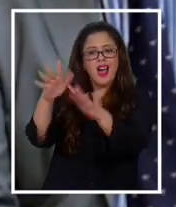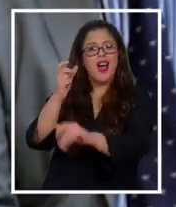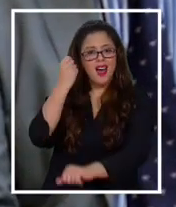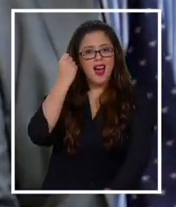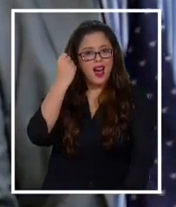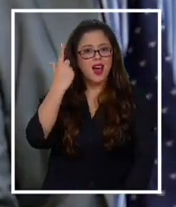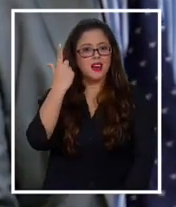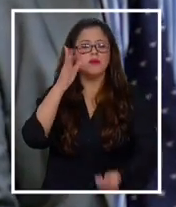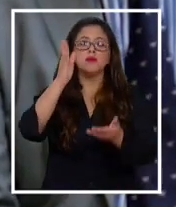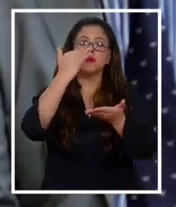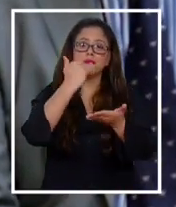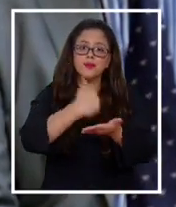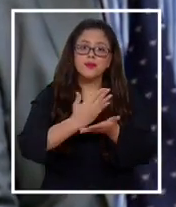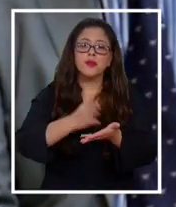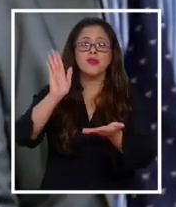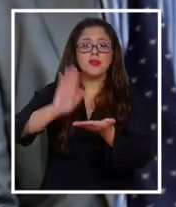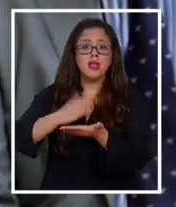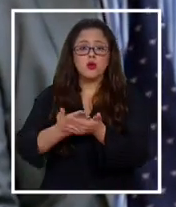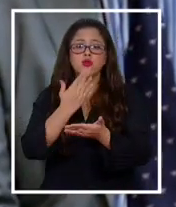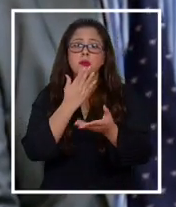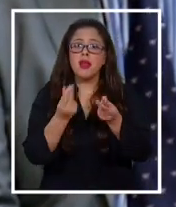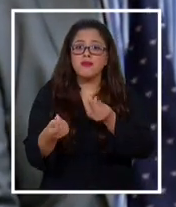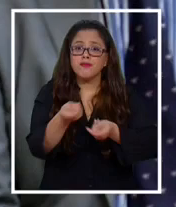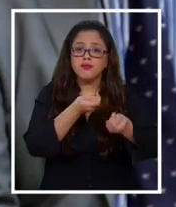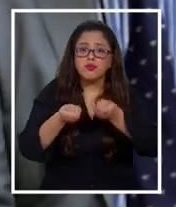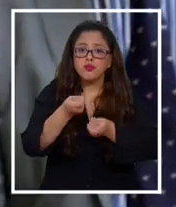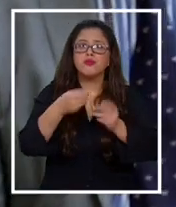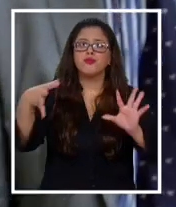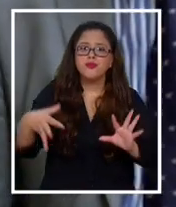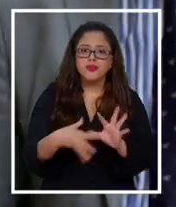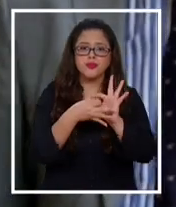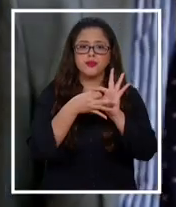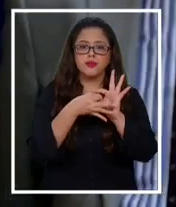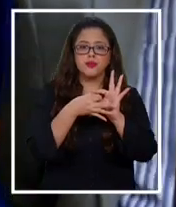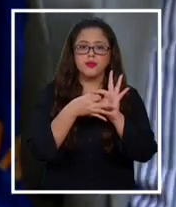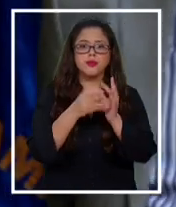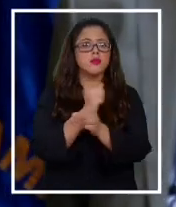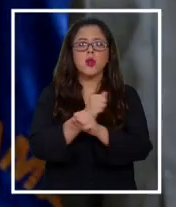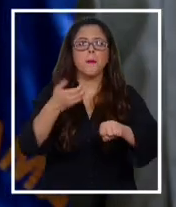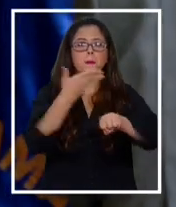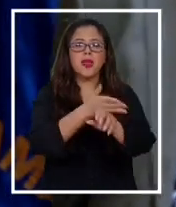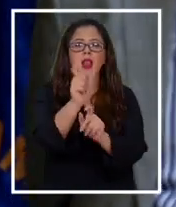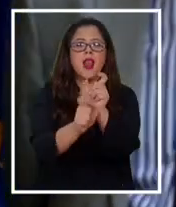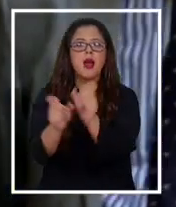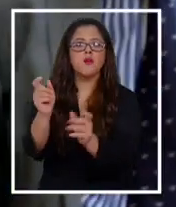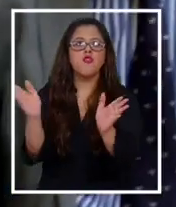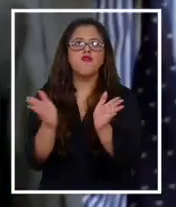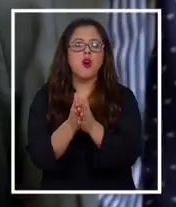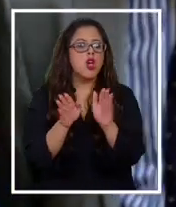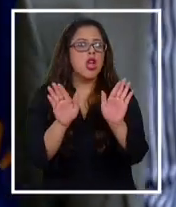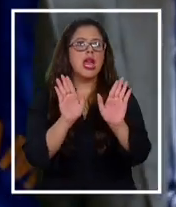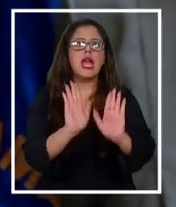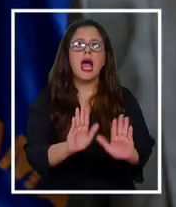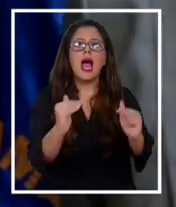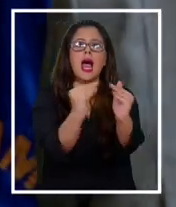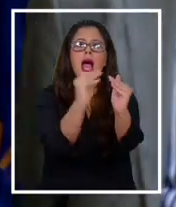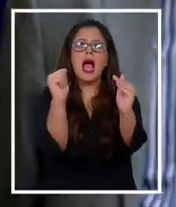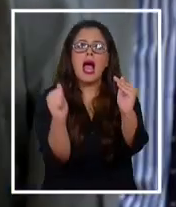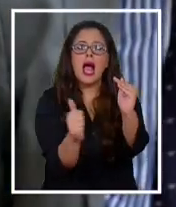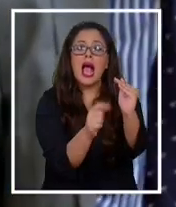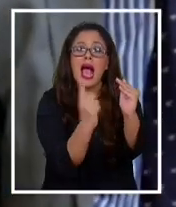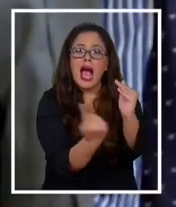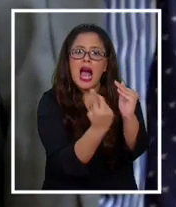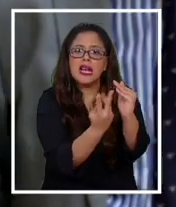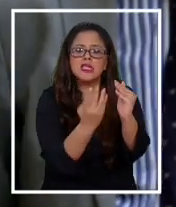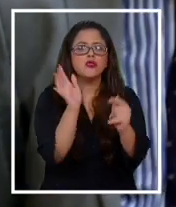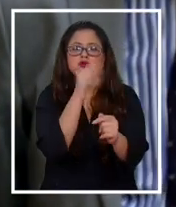que la estrategia sanitaria y económica tienen que ir de la mano. No podemos pedirle a la gente que se quede en sus casas si no le damos